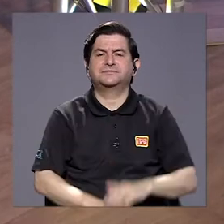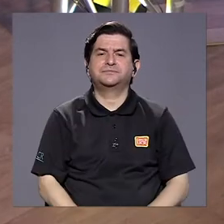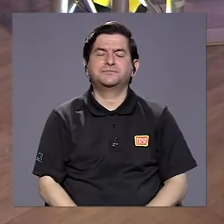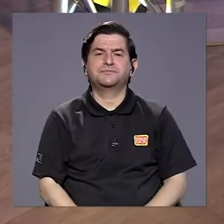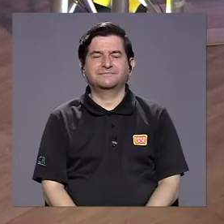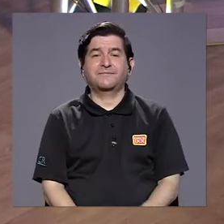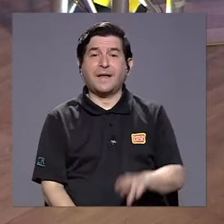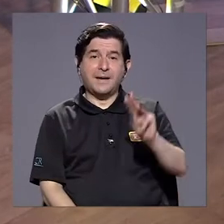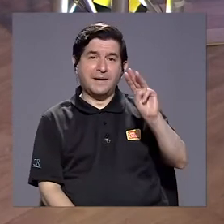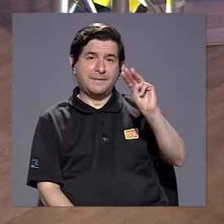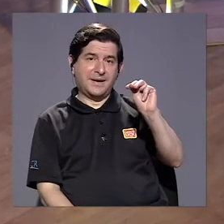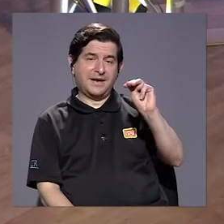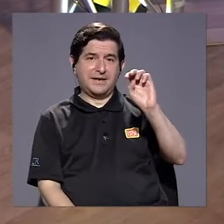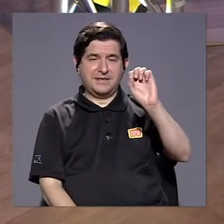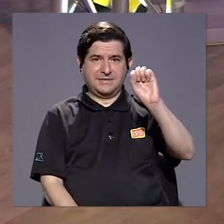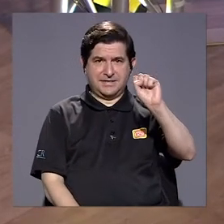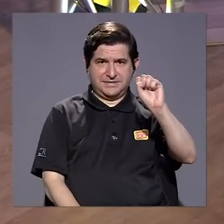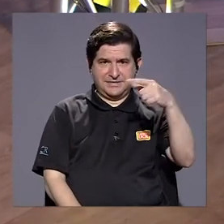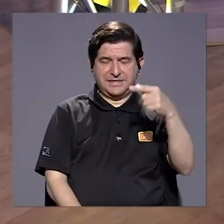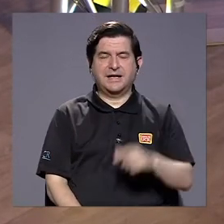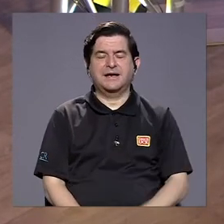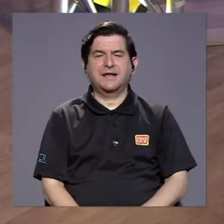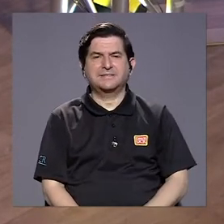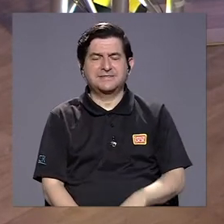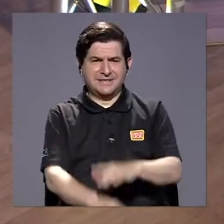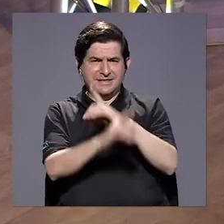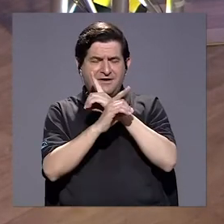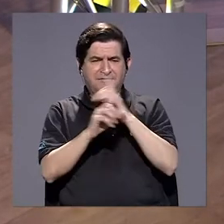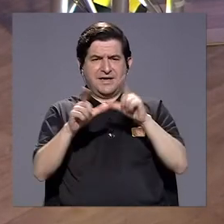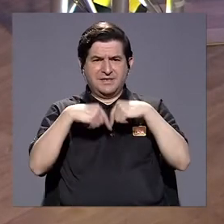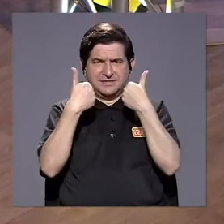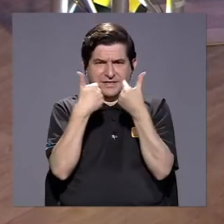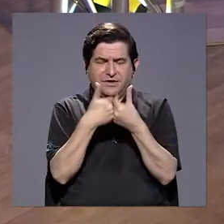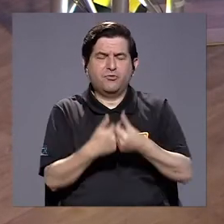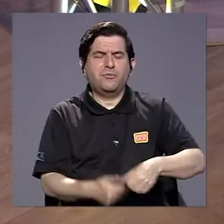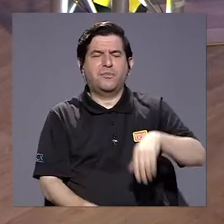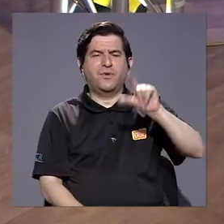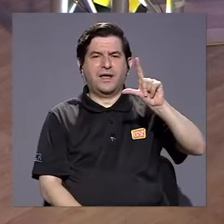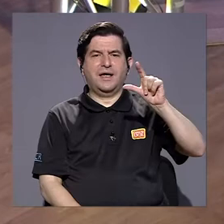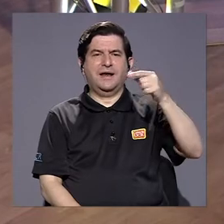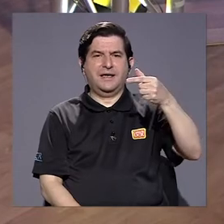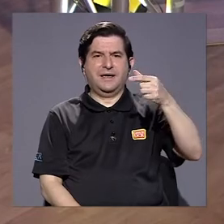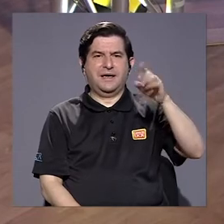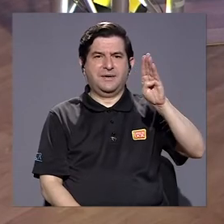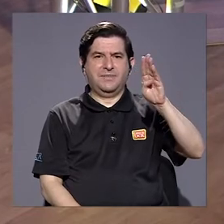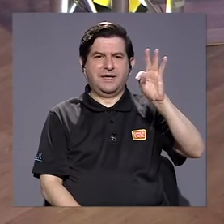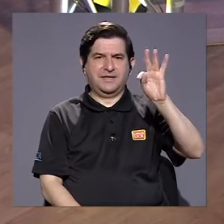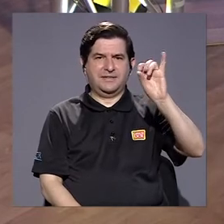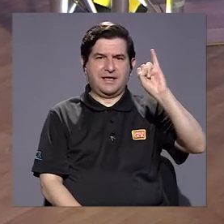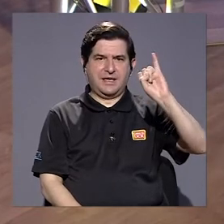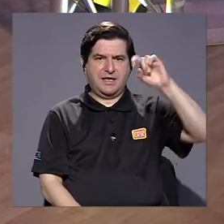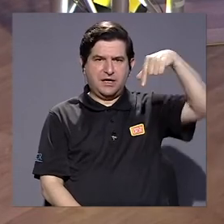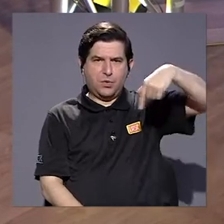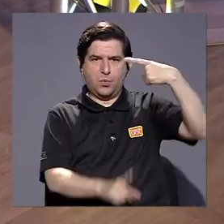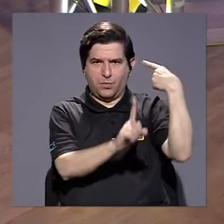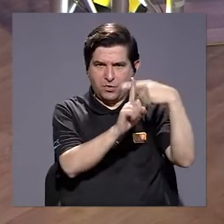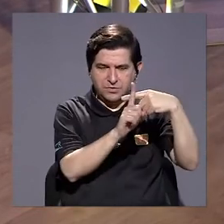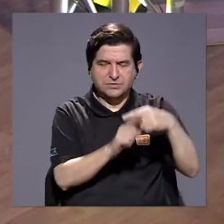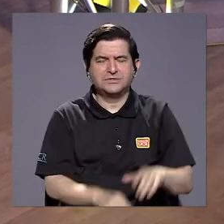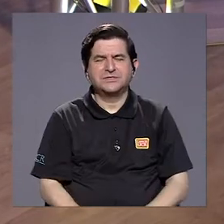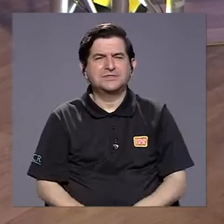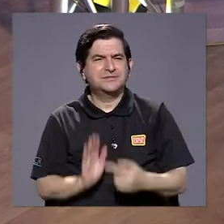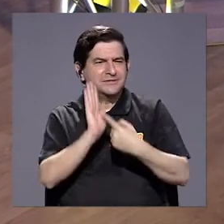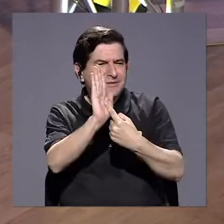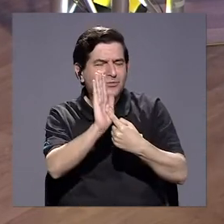Margarita, la defensa de grupos vulnerables LGBTIQ+, muchas veces se ve desde